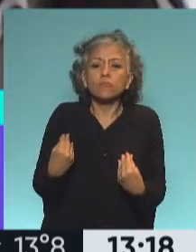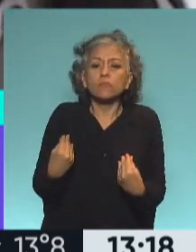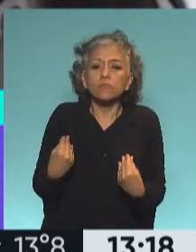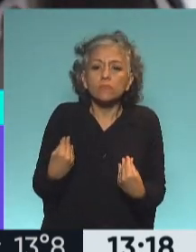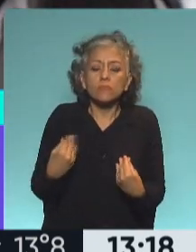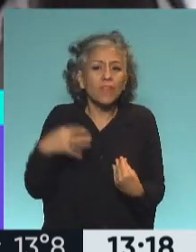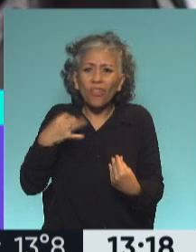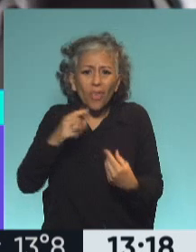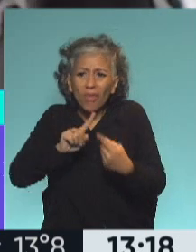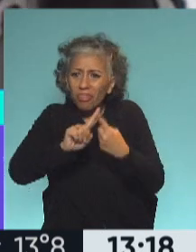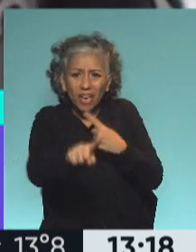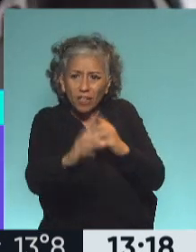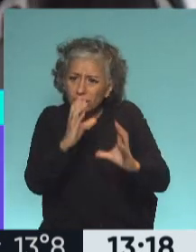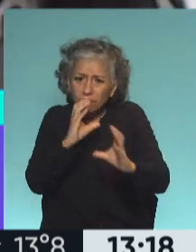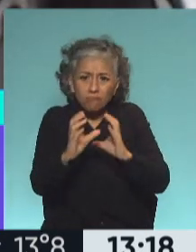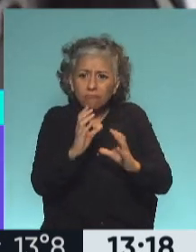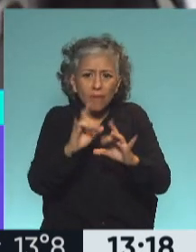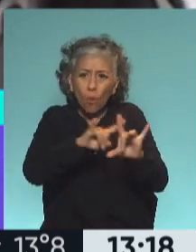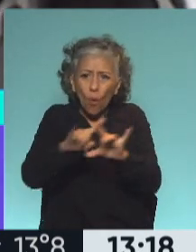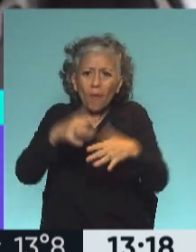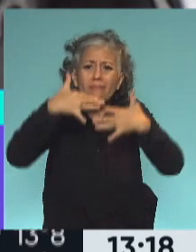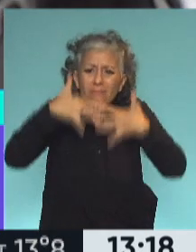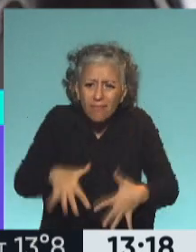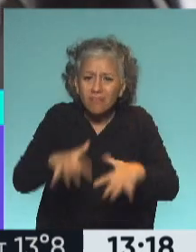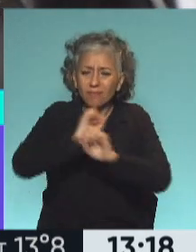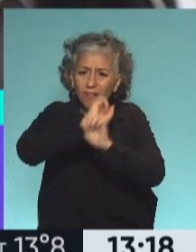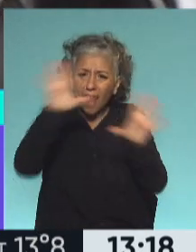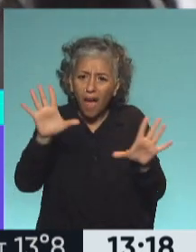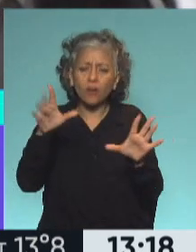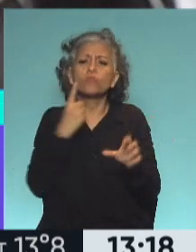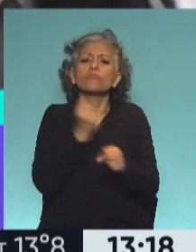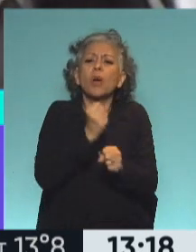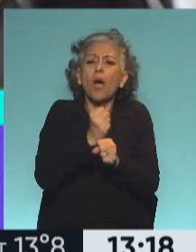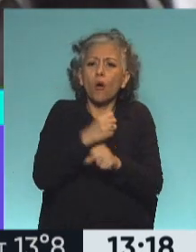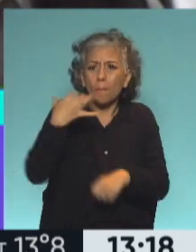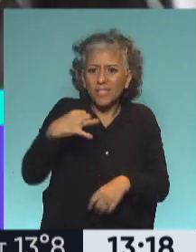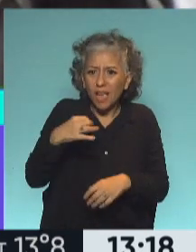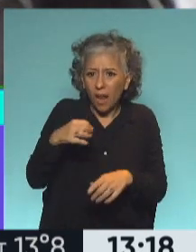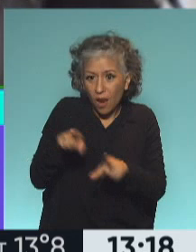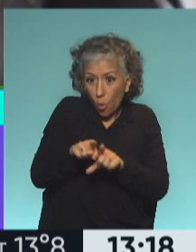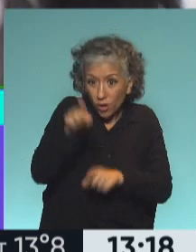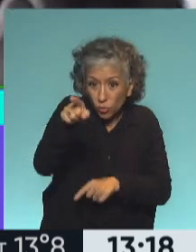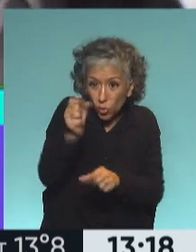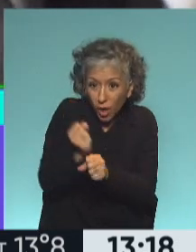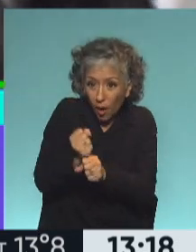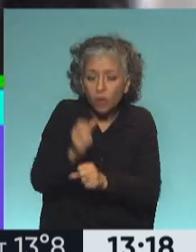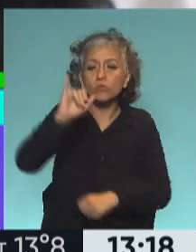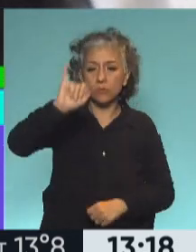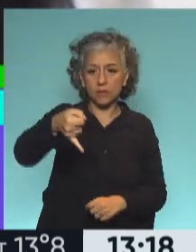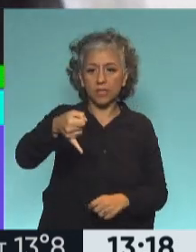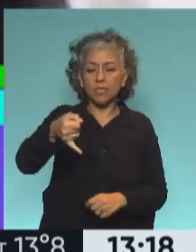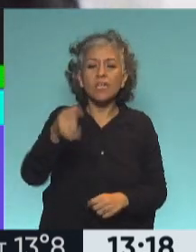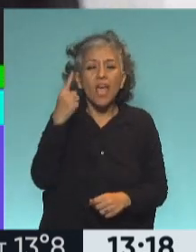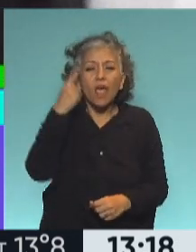vía directa, directa con la web, ¿verdad? Y sobre todo en un trabajo tan particular como el tuyo. Exactamente.